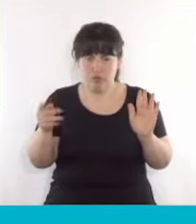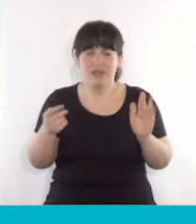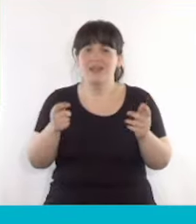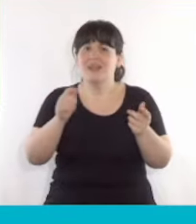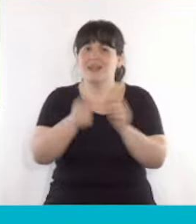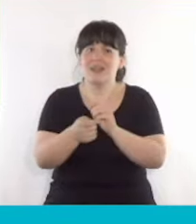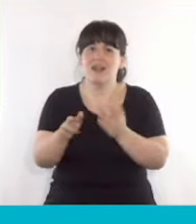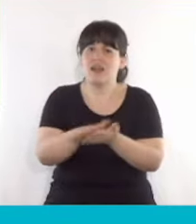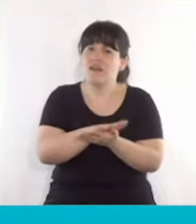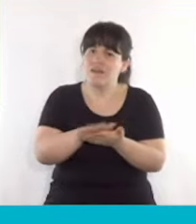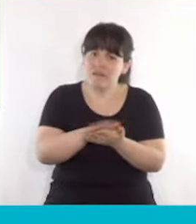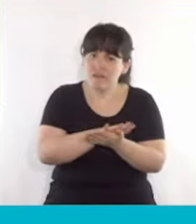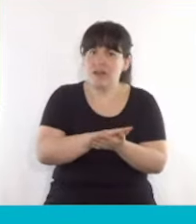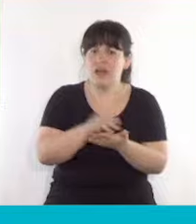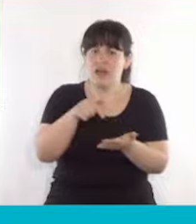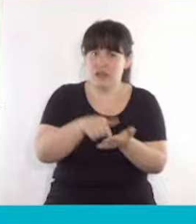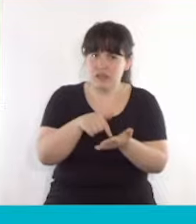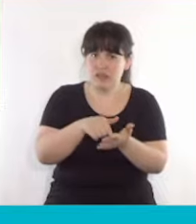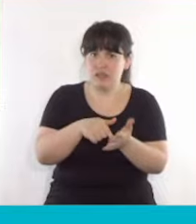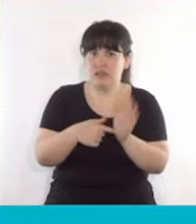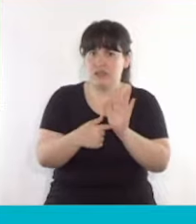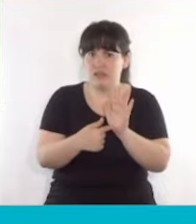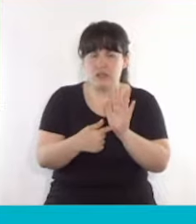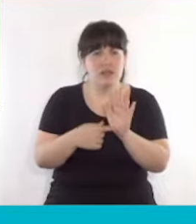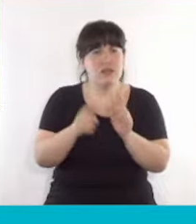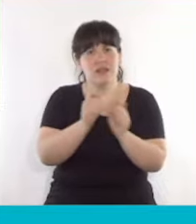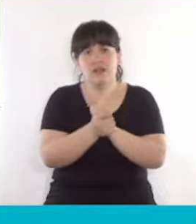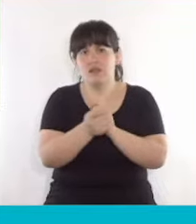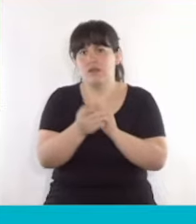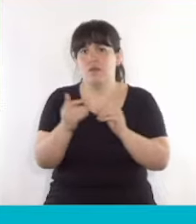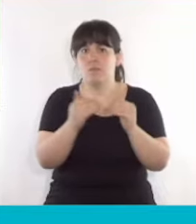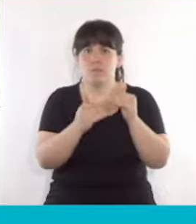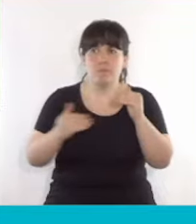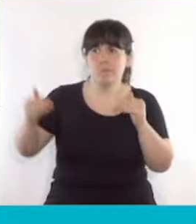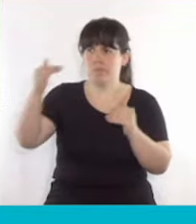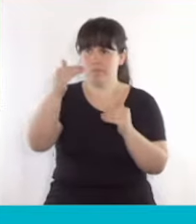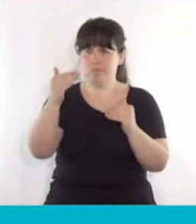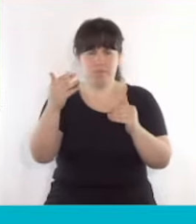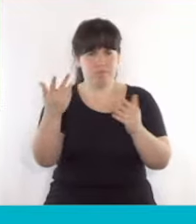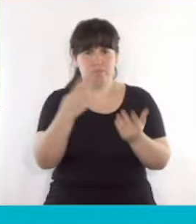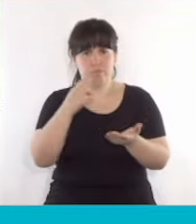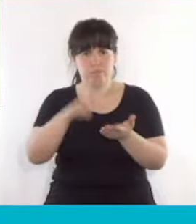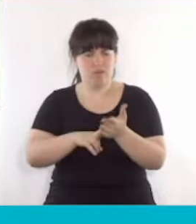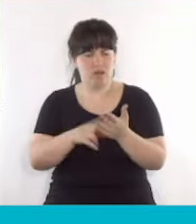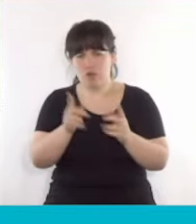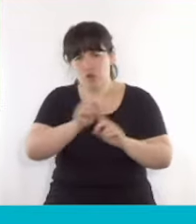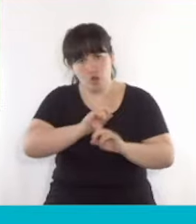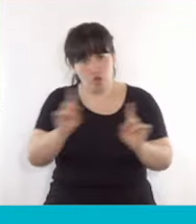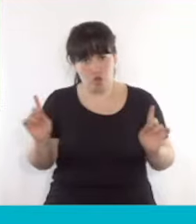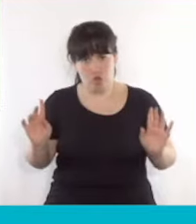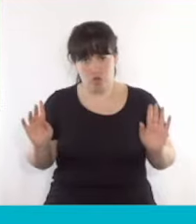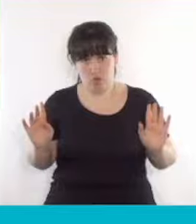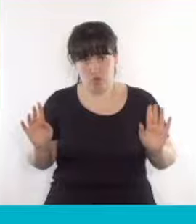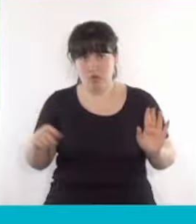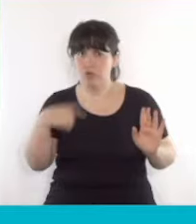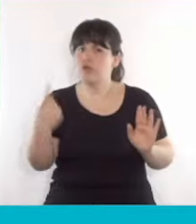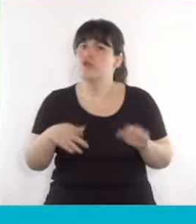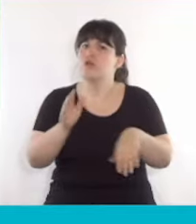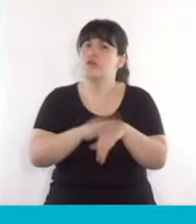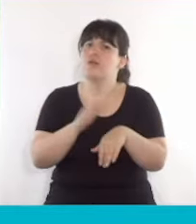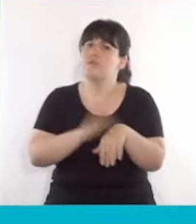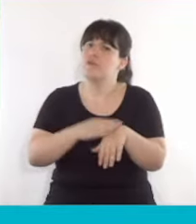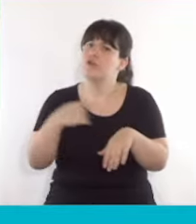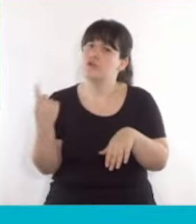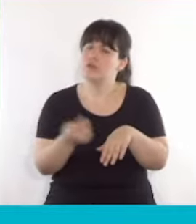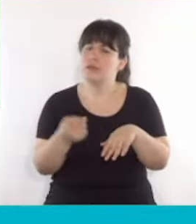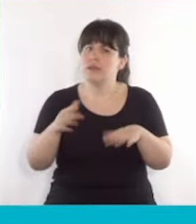modifica la base imponible y termina quedando esta por encima de la evaluación fiscal. Algo que esto nos compete a esta legislatura